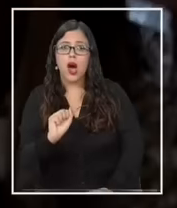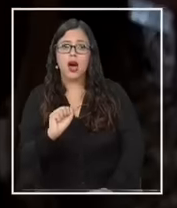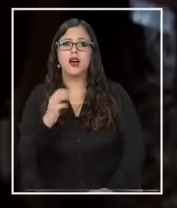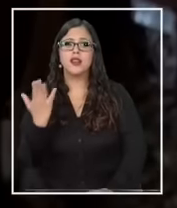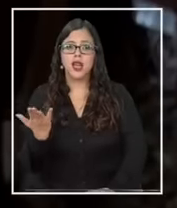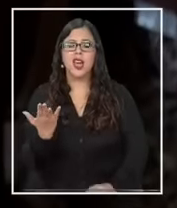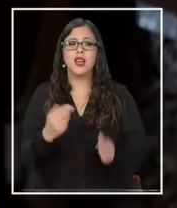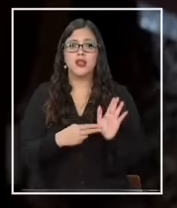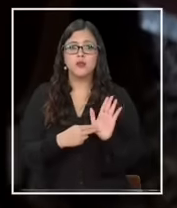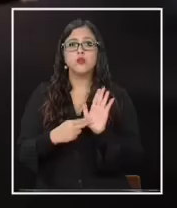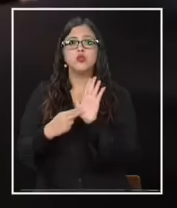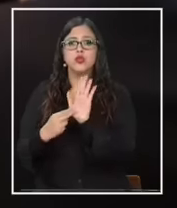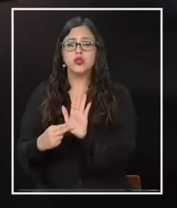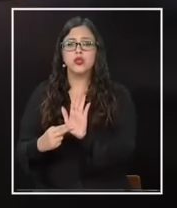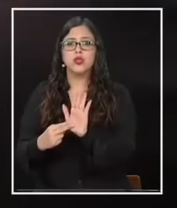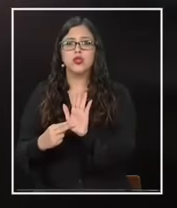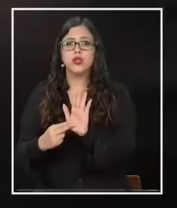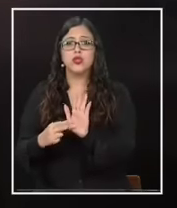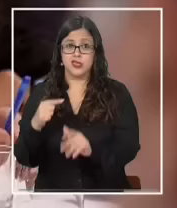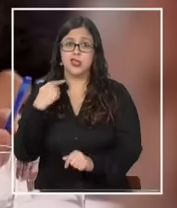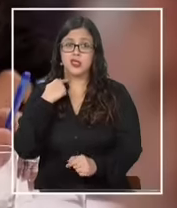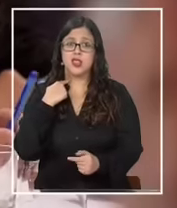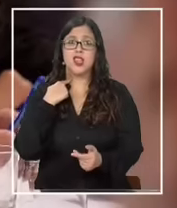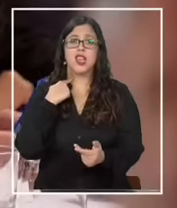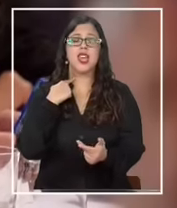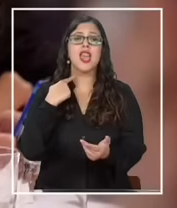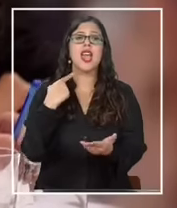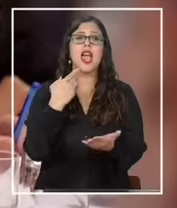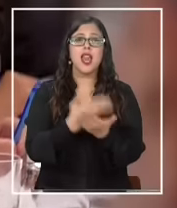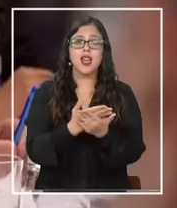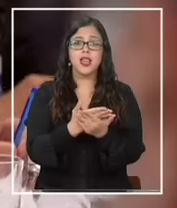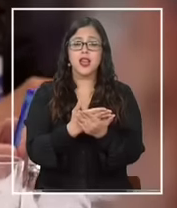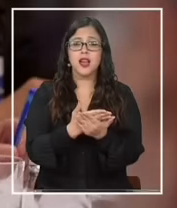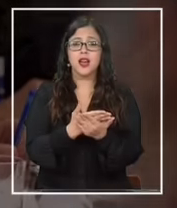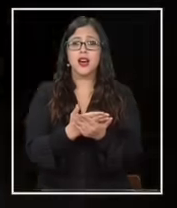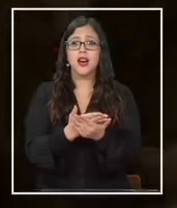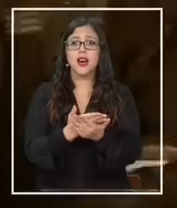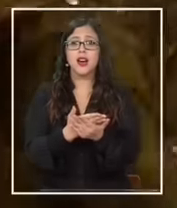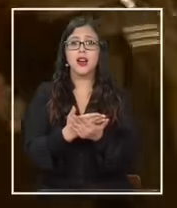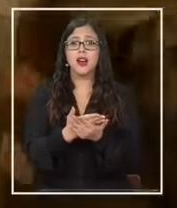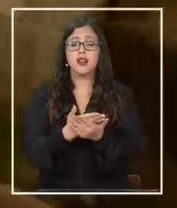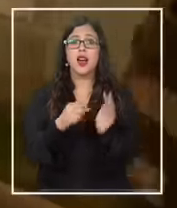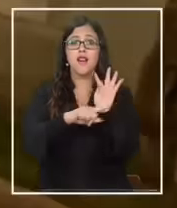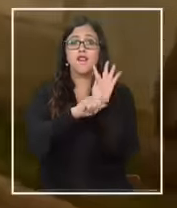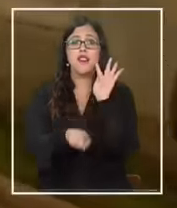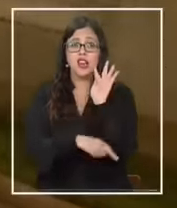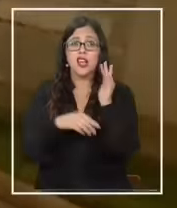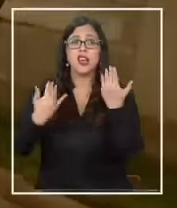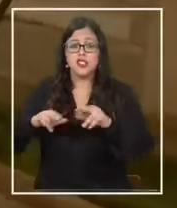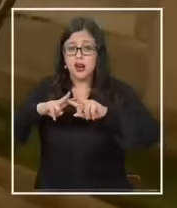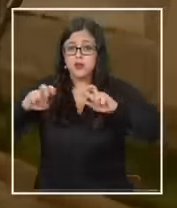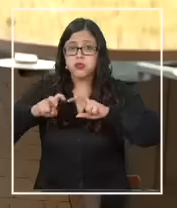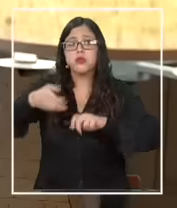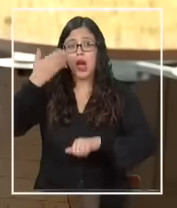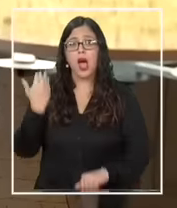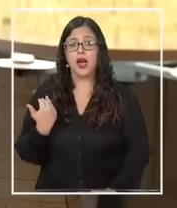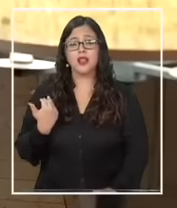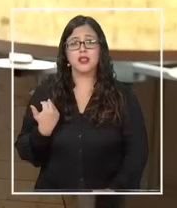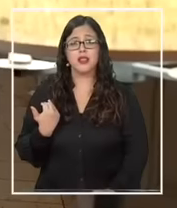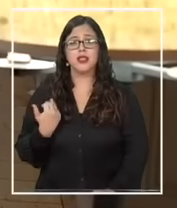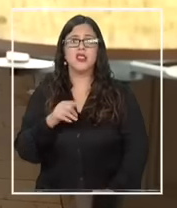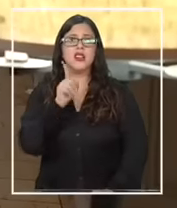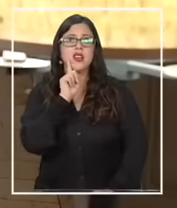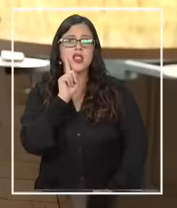presentó cierto se querelló y presentó una querella ante fiscalía que ya está investigando o estaba investigando